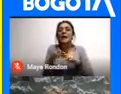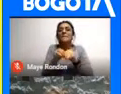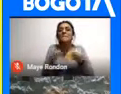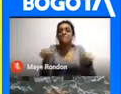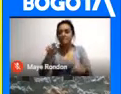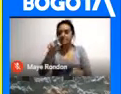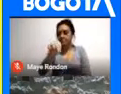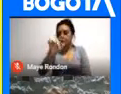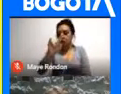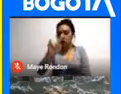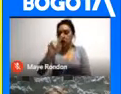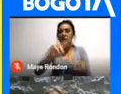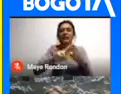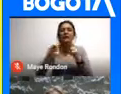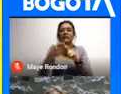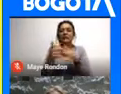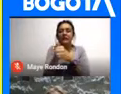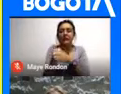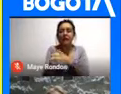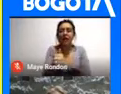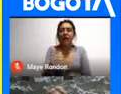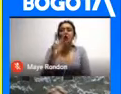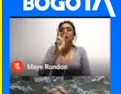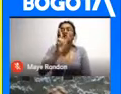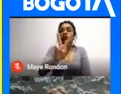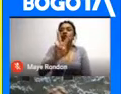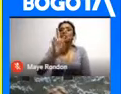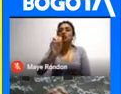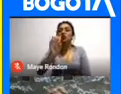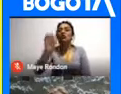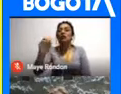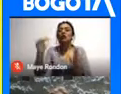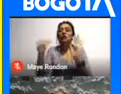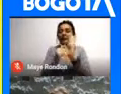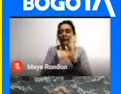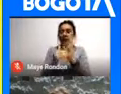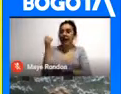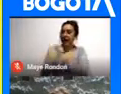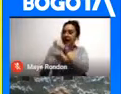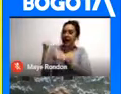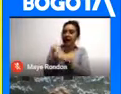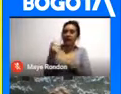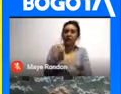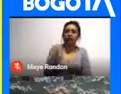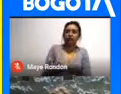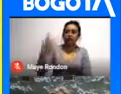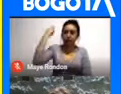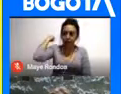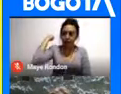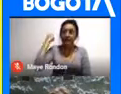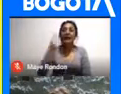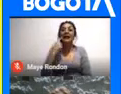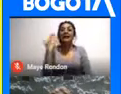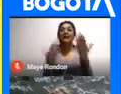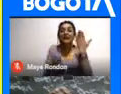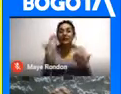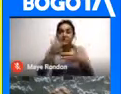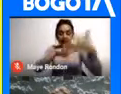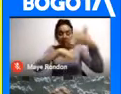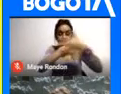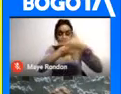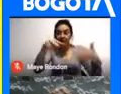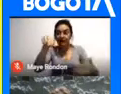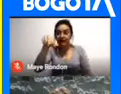Mu Que nos remonta 200.000 años Atrás En esta historia De acuerdo Con las tablillas Nakal